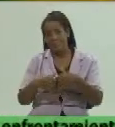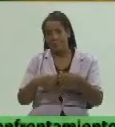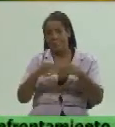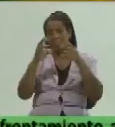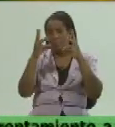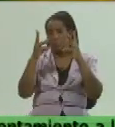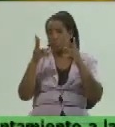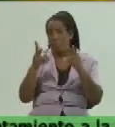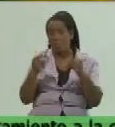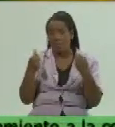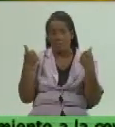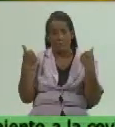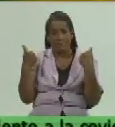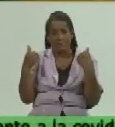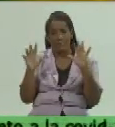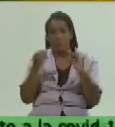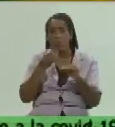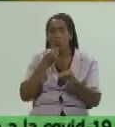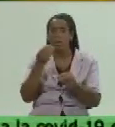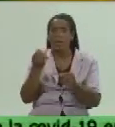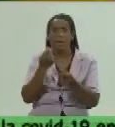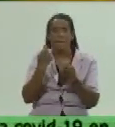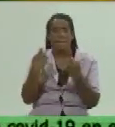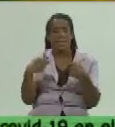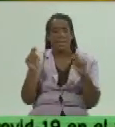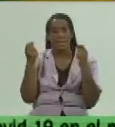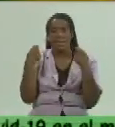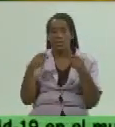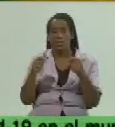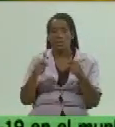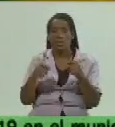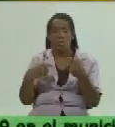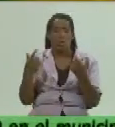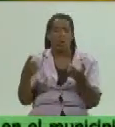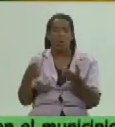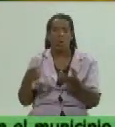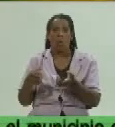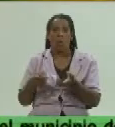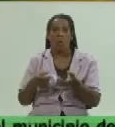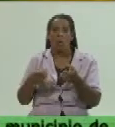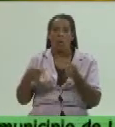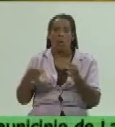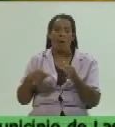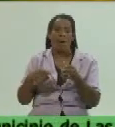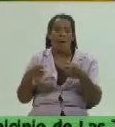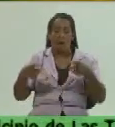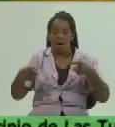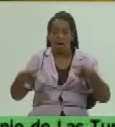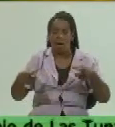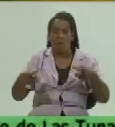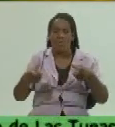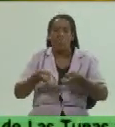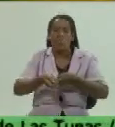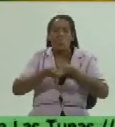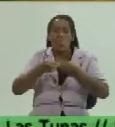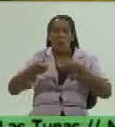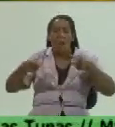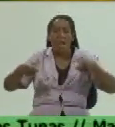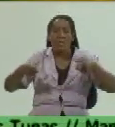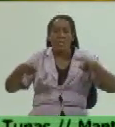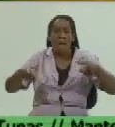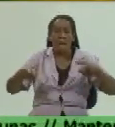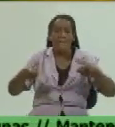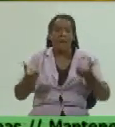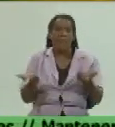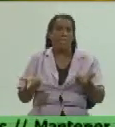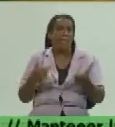productoras pudieran estar vendiendo y pudieran tener una guarapera vender guarapos hacer cazaves otras producciones yo diría que lo pudieran hacer a partir